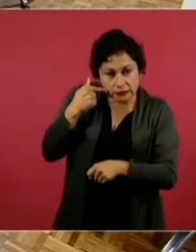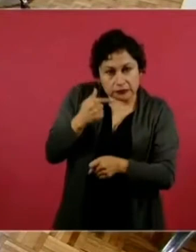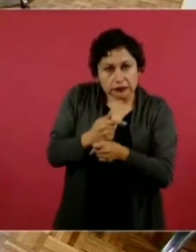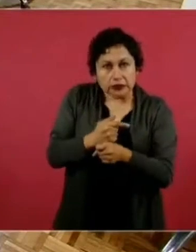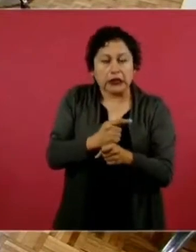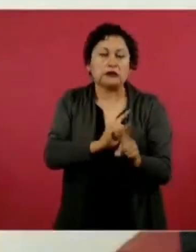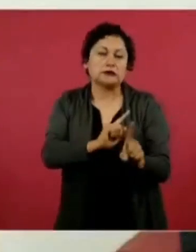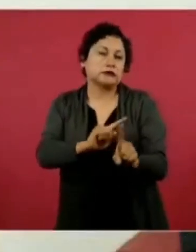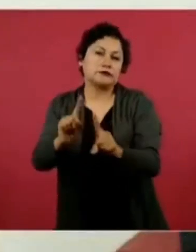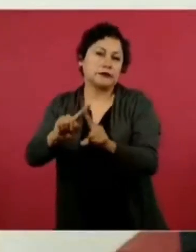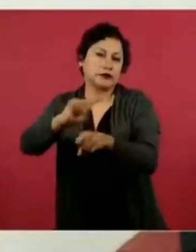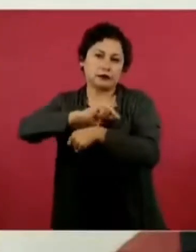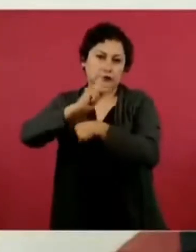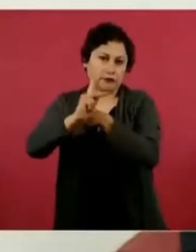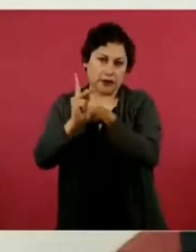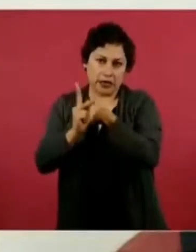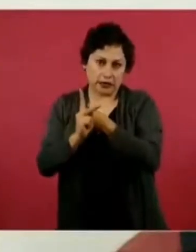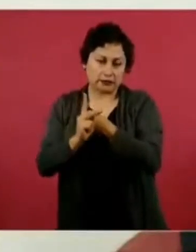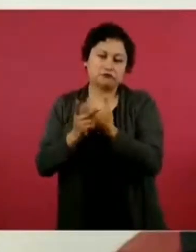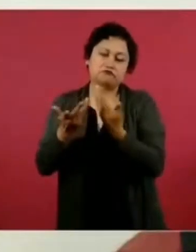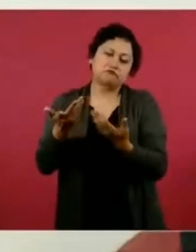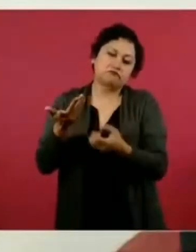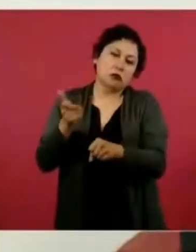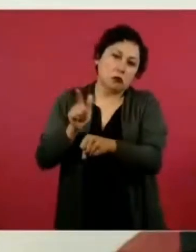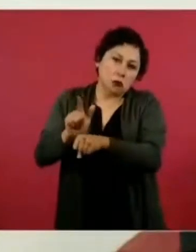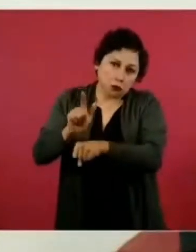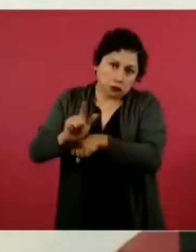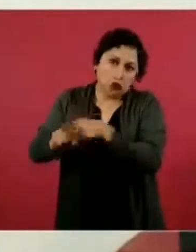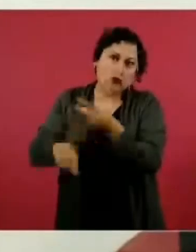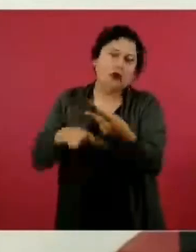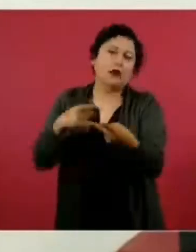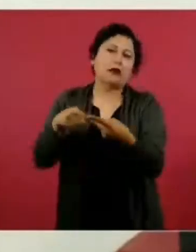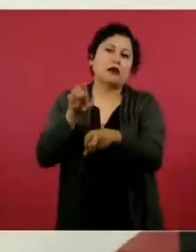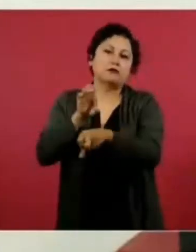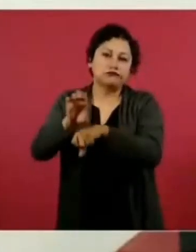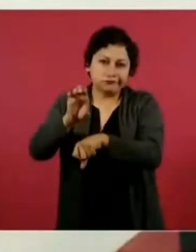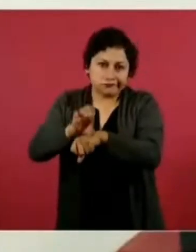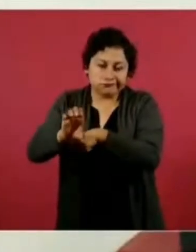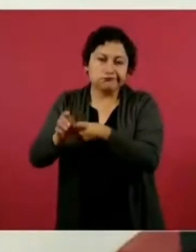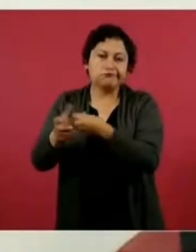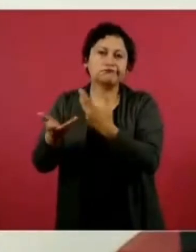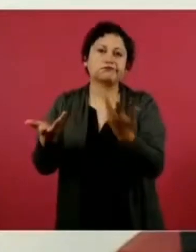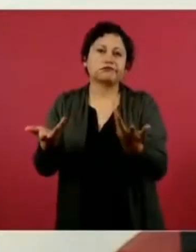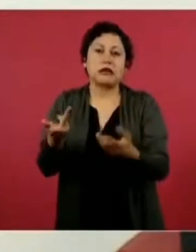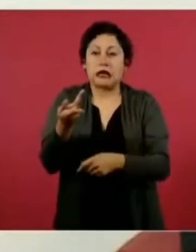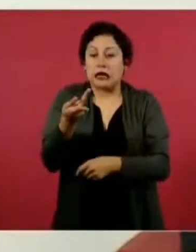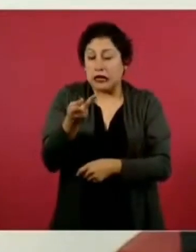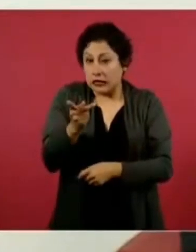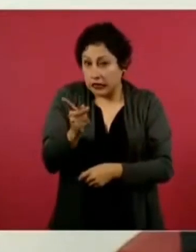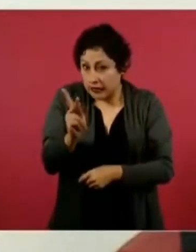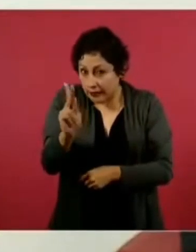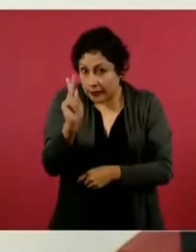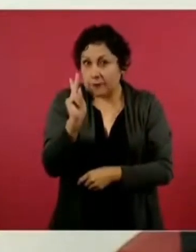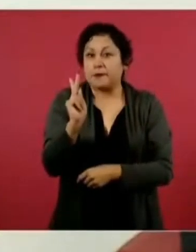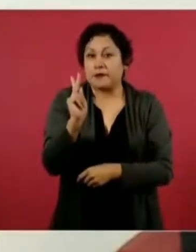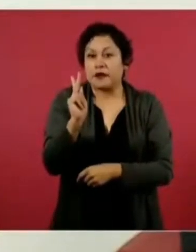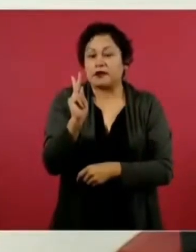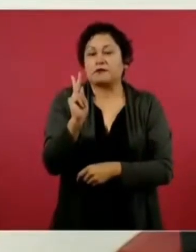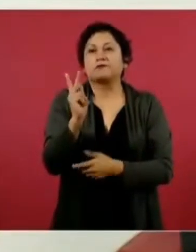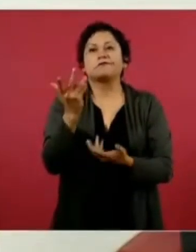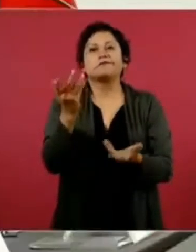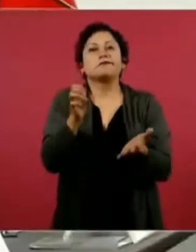nacionalidades, guatemaltecos, colombianos. Pero así como que fuera un